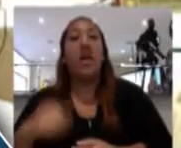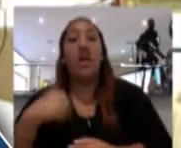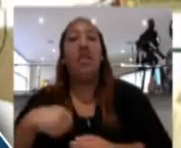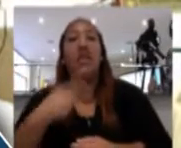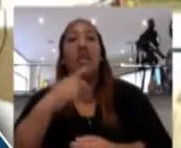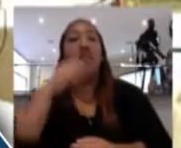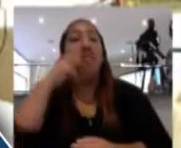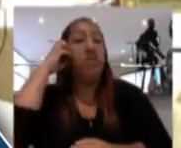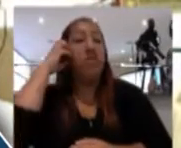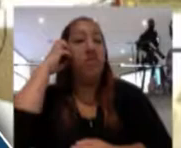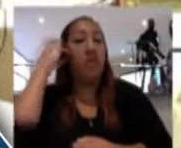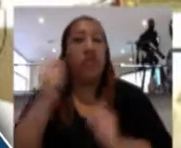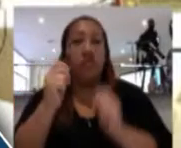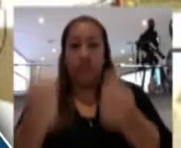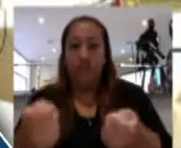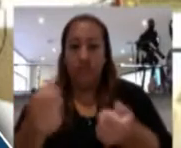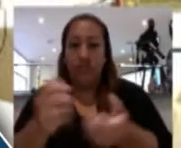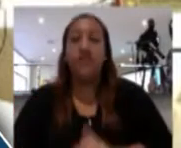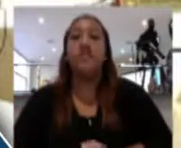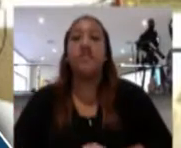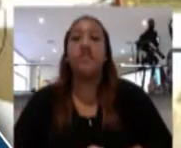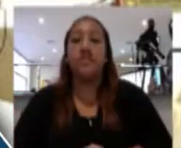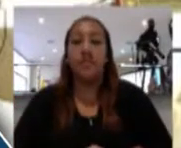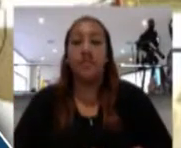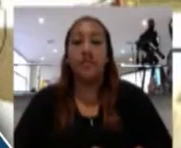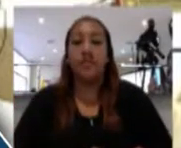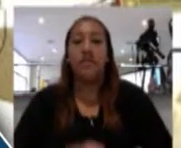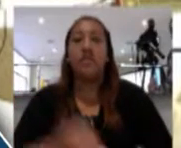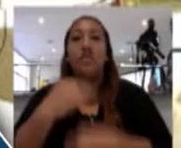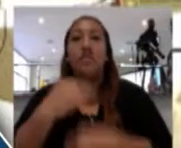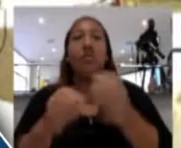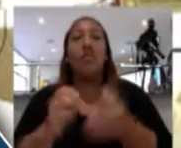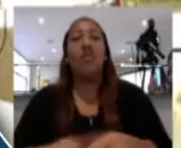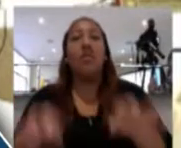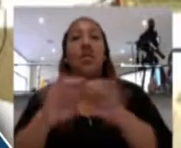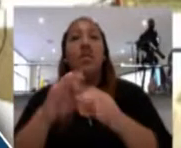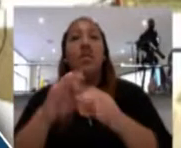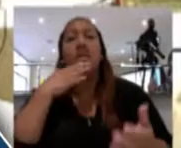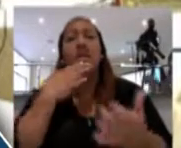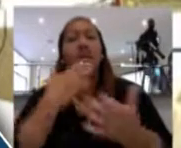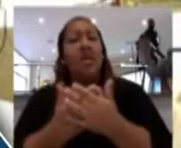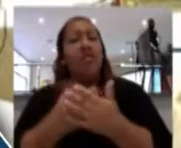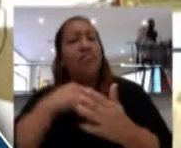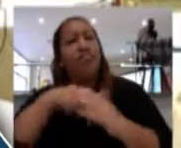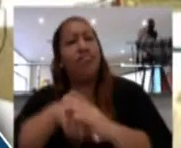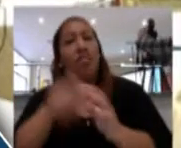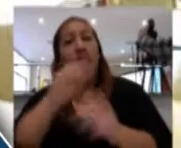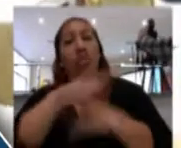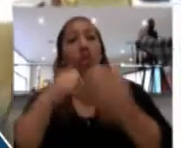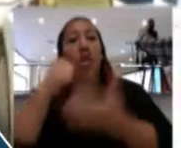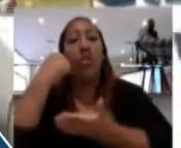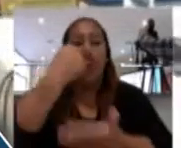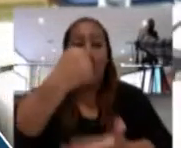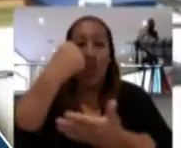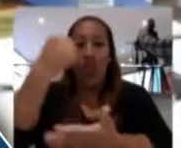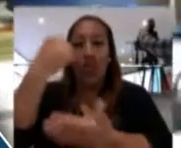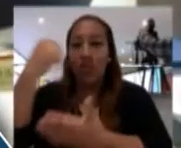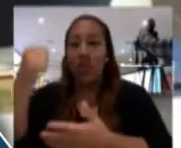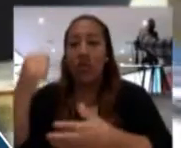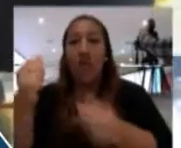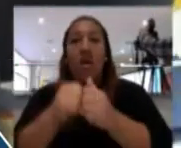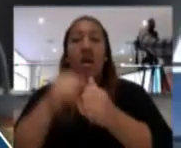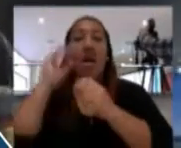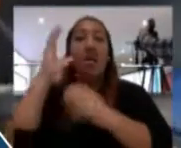Municipalidad de Miraflores, de mi mayor consideración, le expreso mi más profundo agradecimiento por las donaciones que realizaron a la